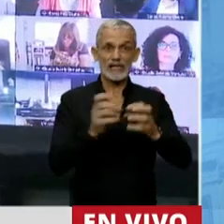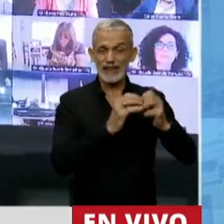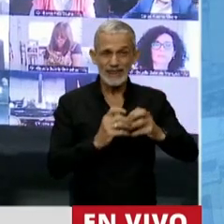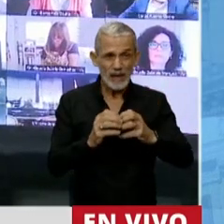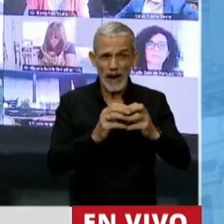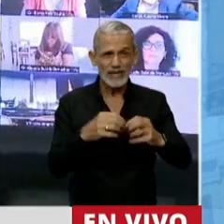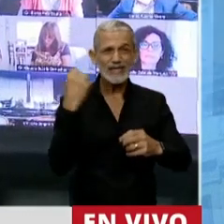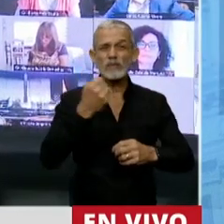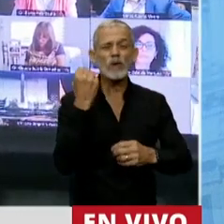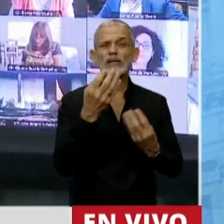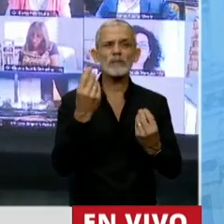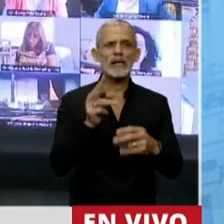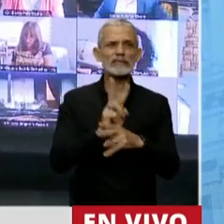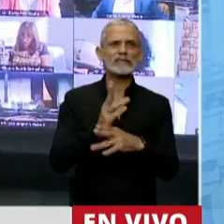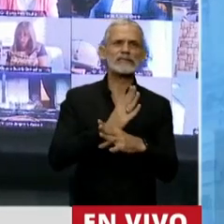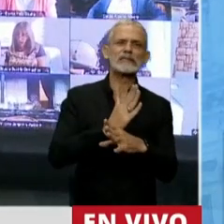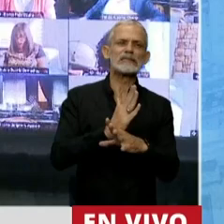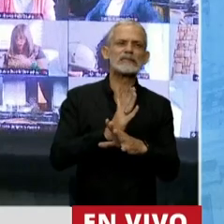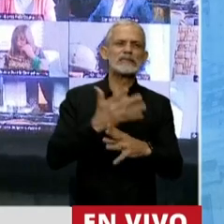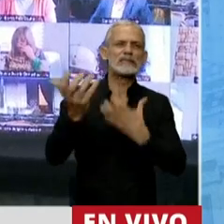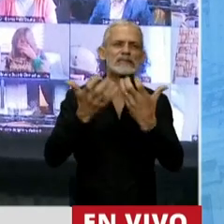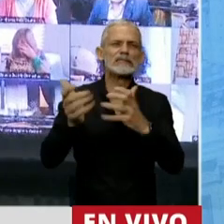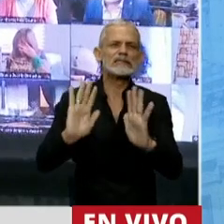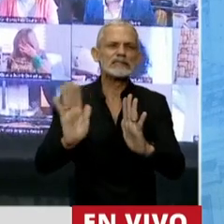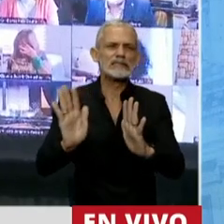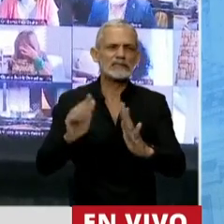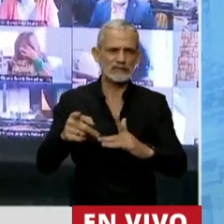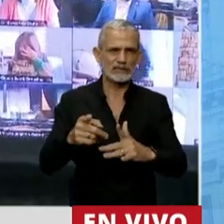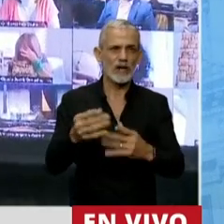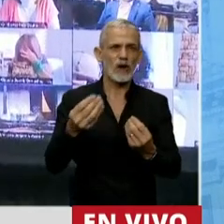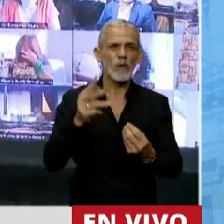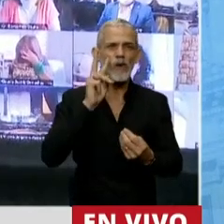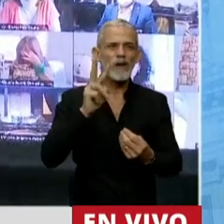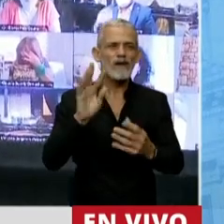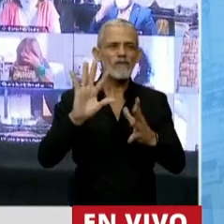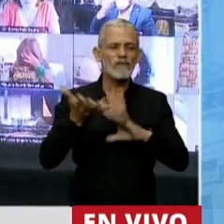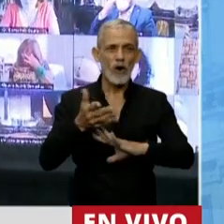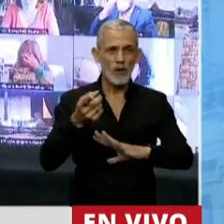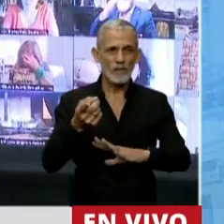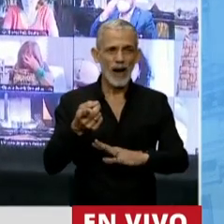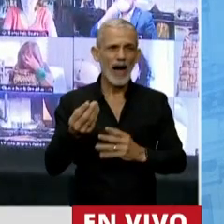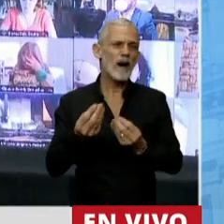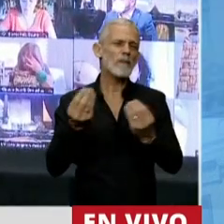para prevenir los incendios, ver de qué manera podemos